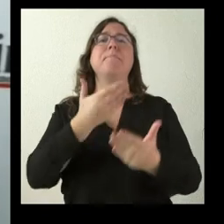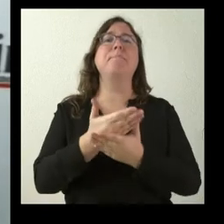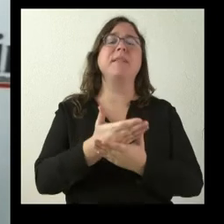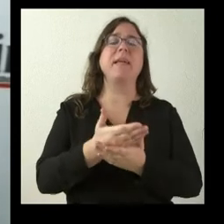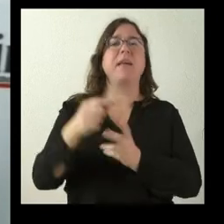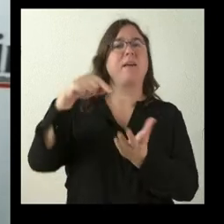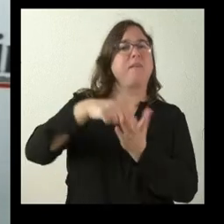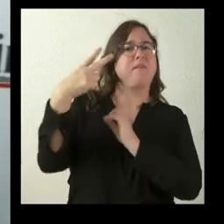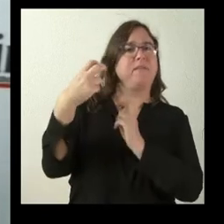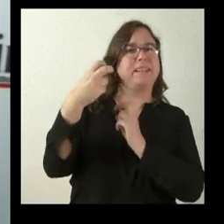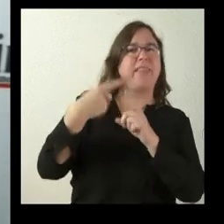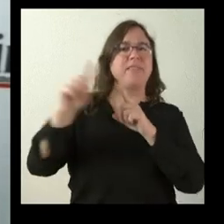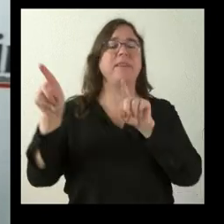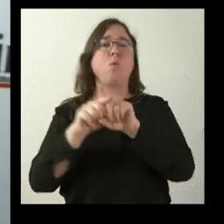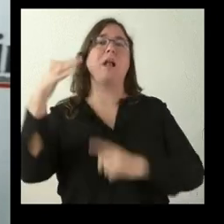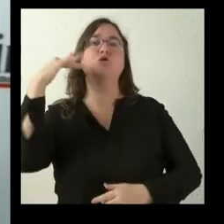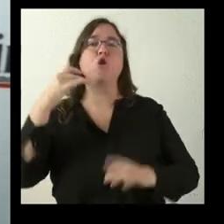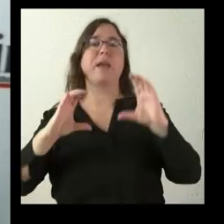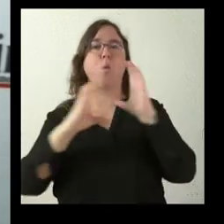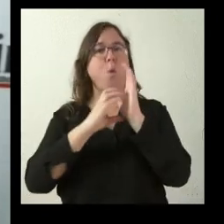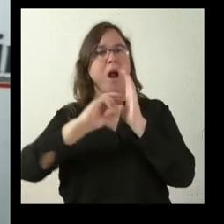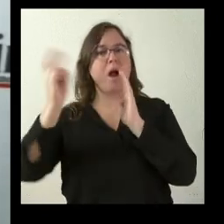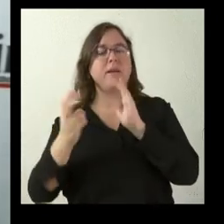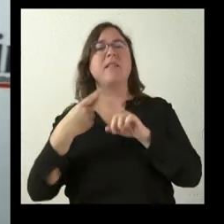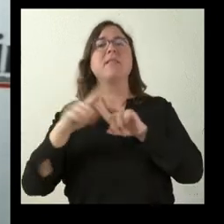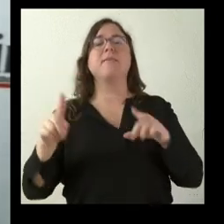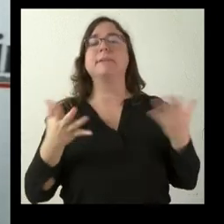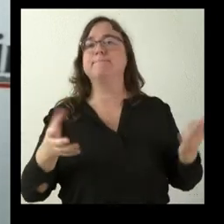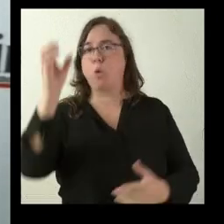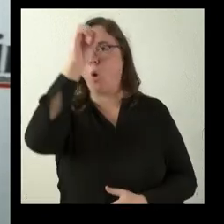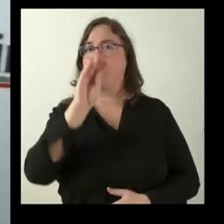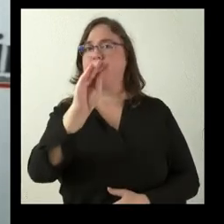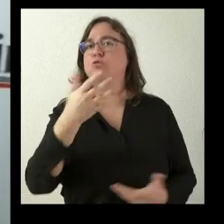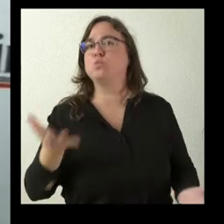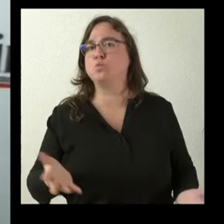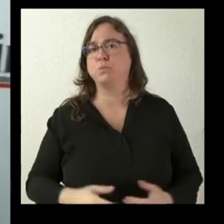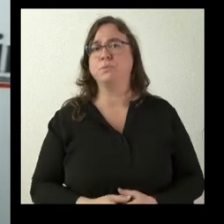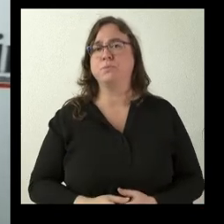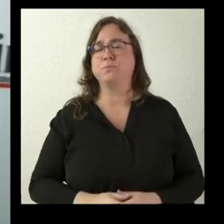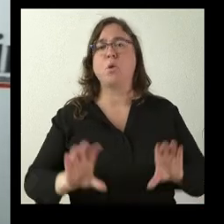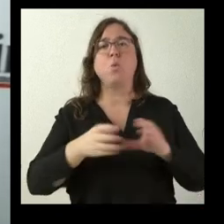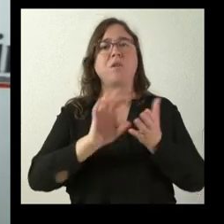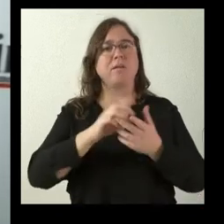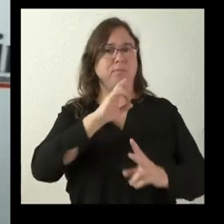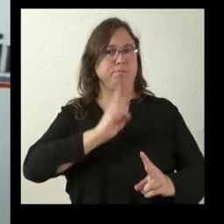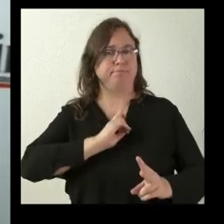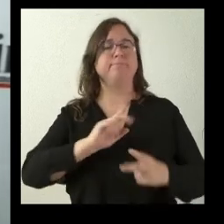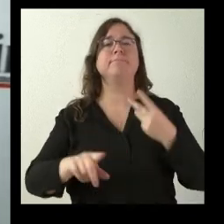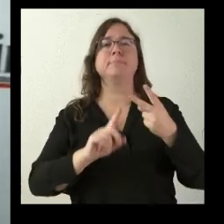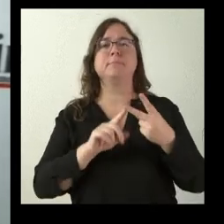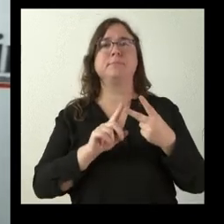Zamora, igual que para Soria, Cuenca y demás. ¿Cuál es la postura al respecto de la Junta? Y